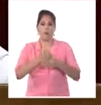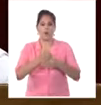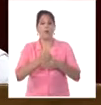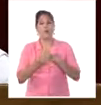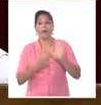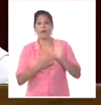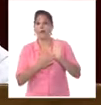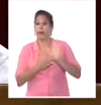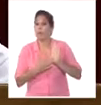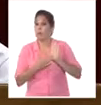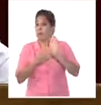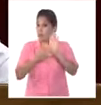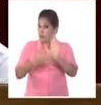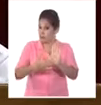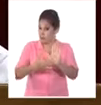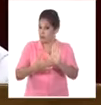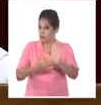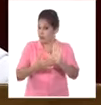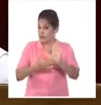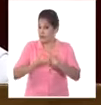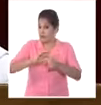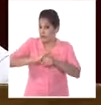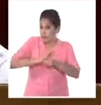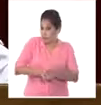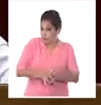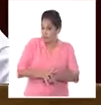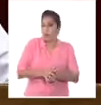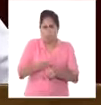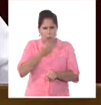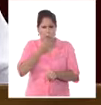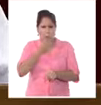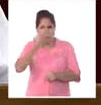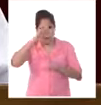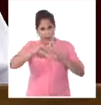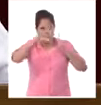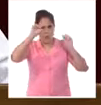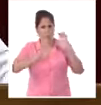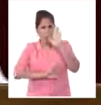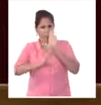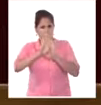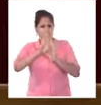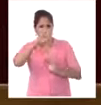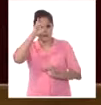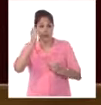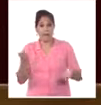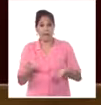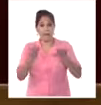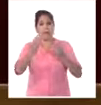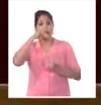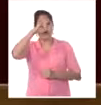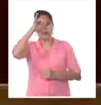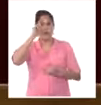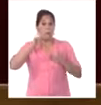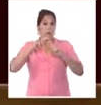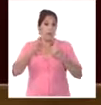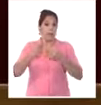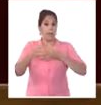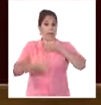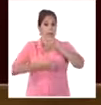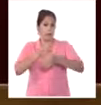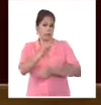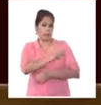demostrando que pese al cerco y la presión es posible que Cuba avance y se desarrolle, pero como expresé